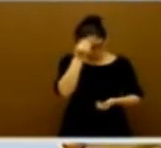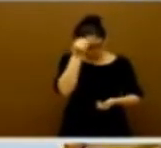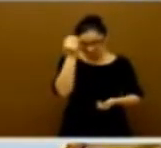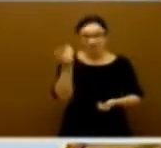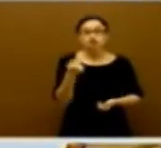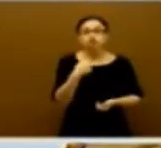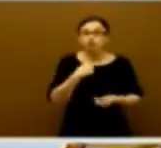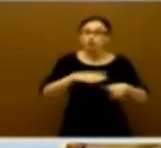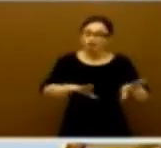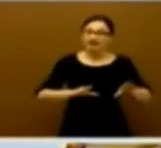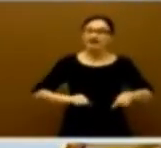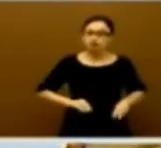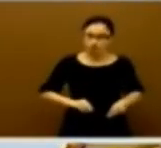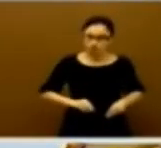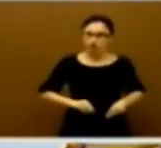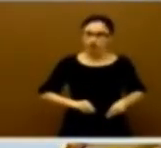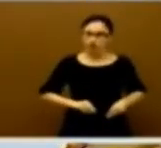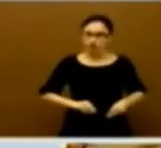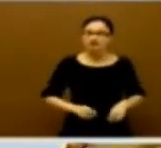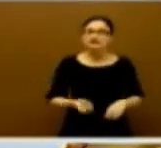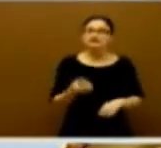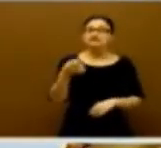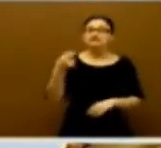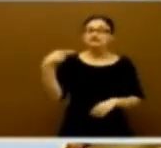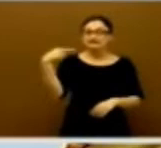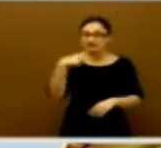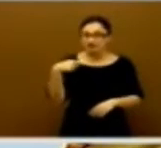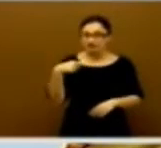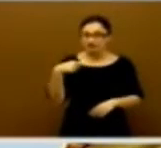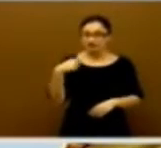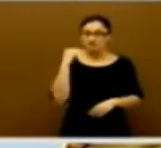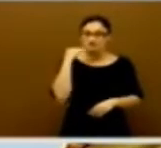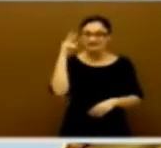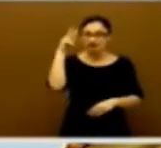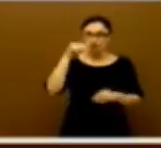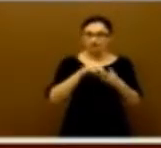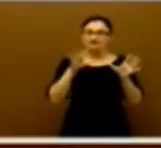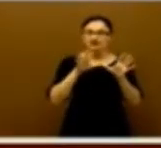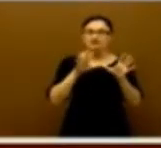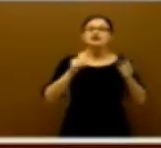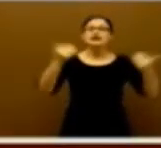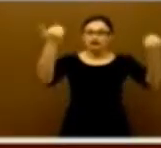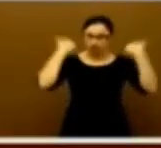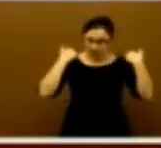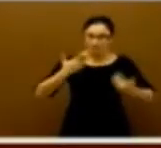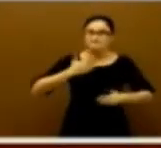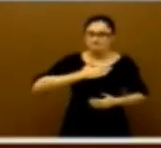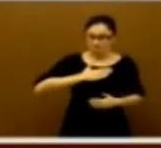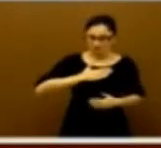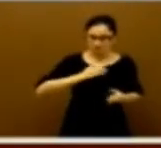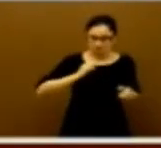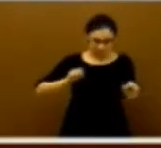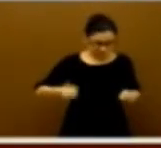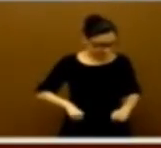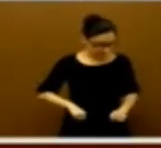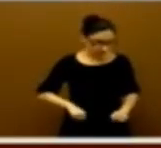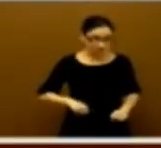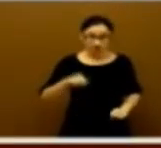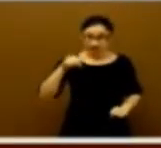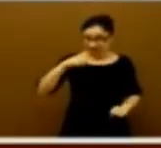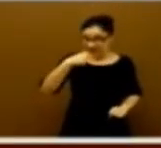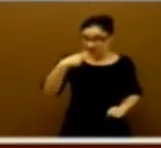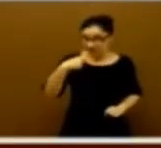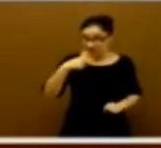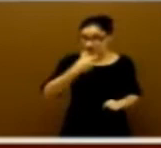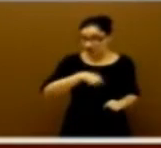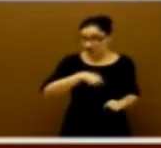Yo he asumido el déficit del año 2010 como mi única responsabilidad. Por cierto, el segundo menor de España y de